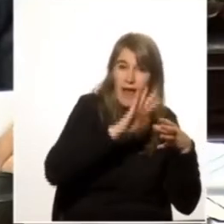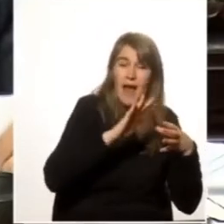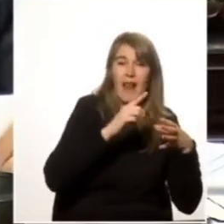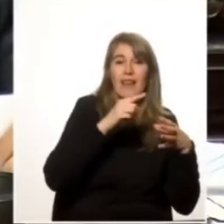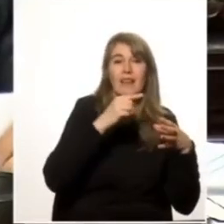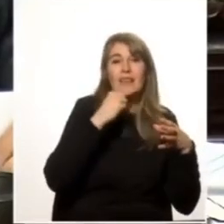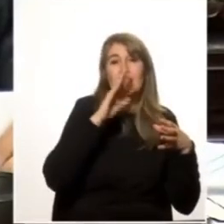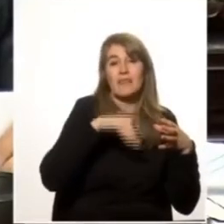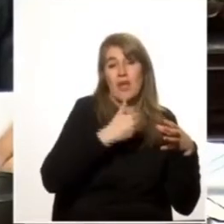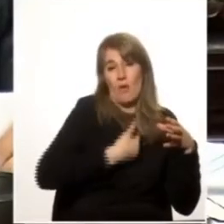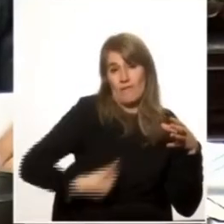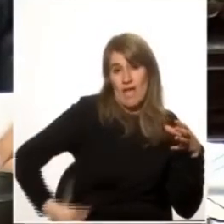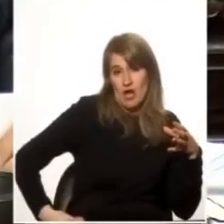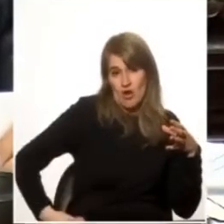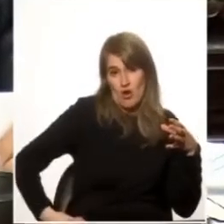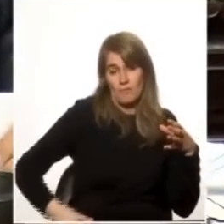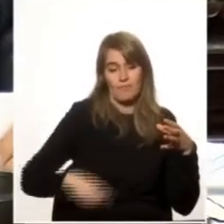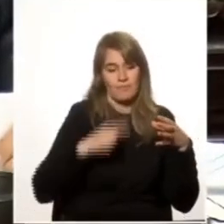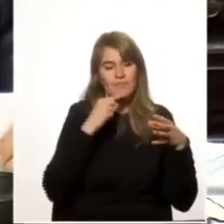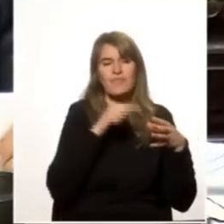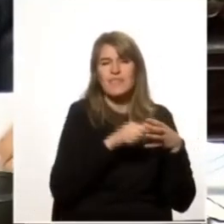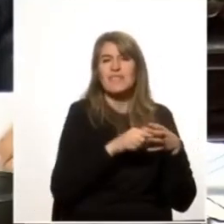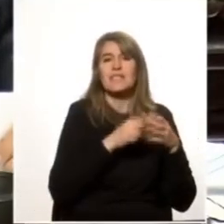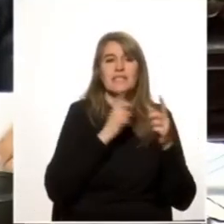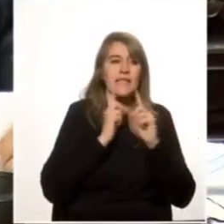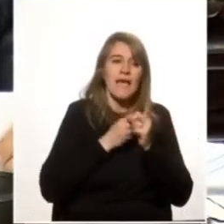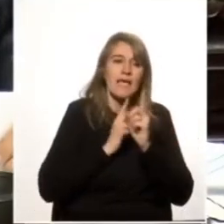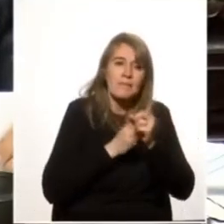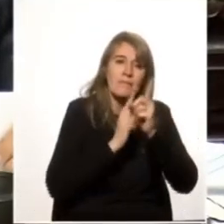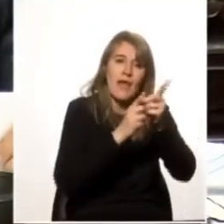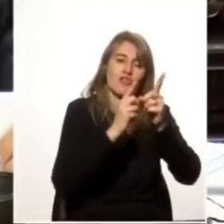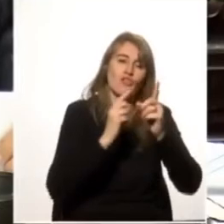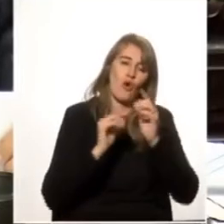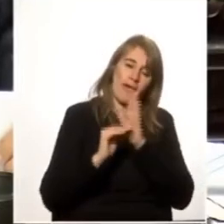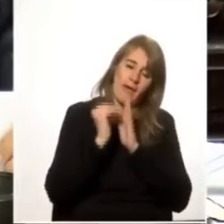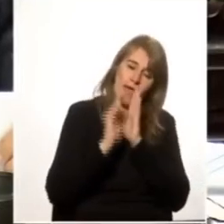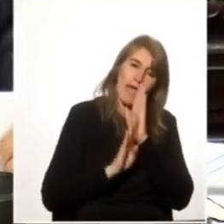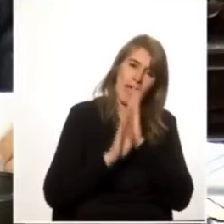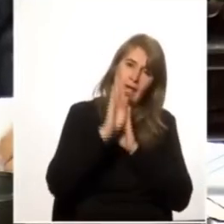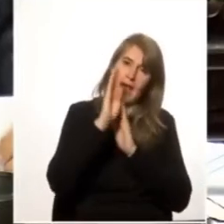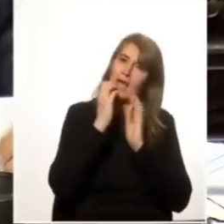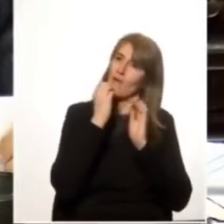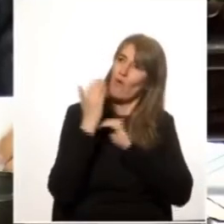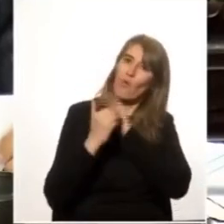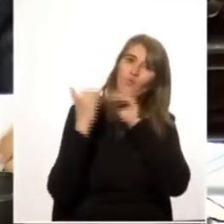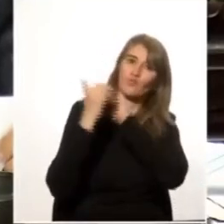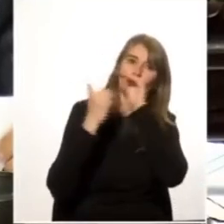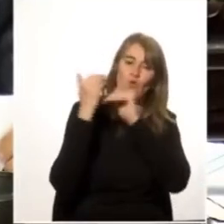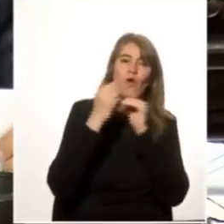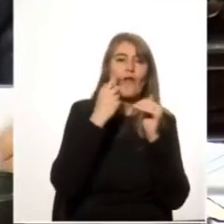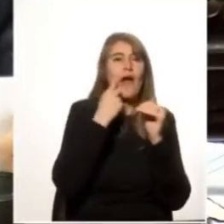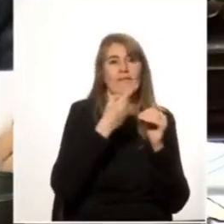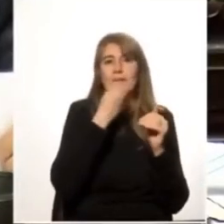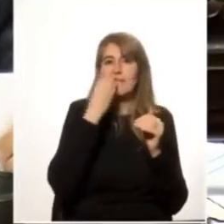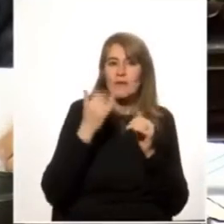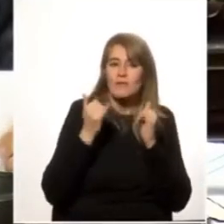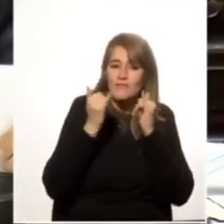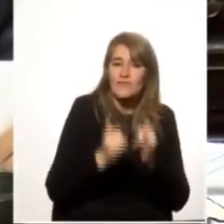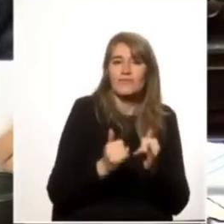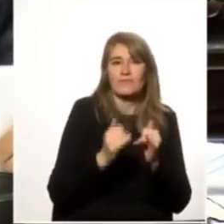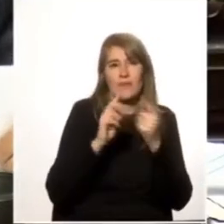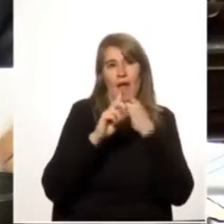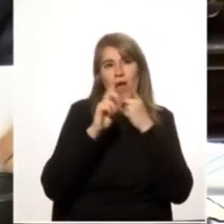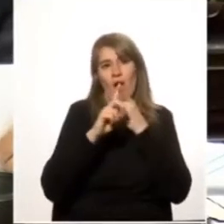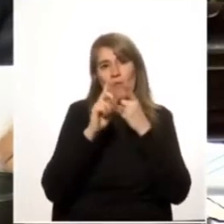fuerza política, el seguimiento de la evolución e implementación de los acuerdos buscando